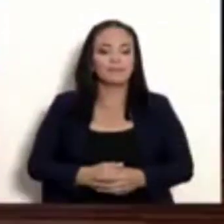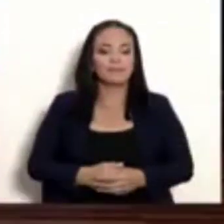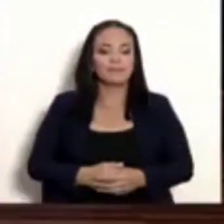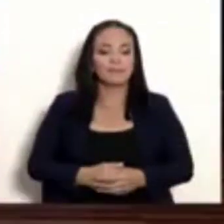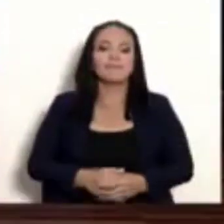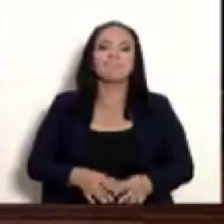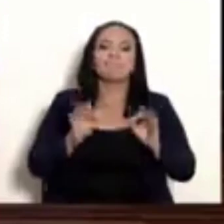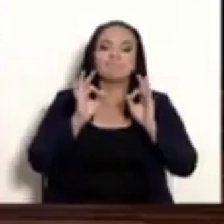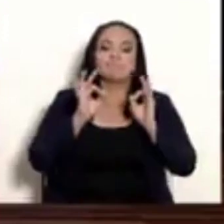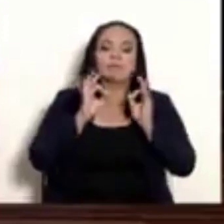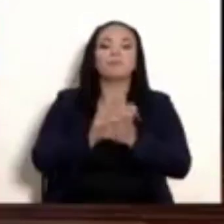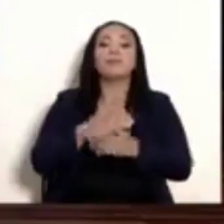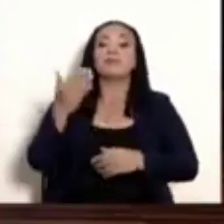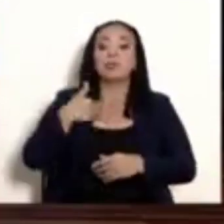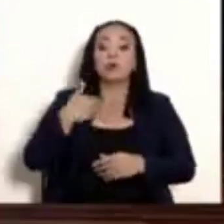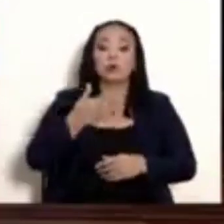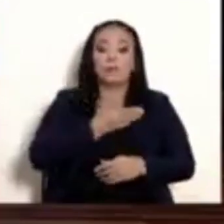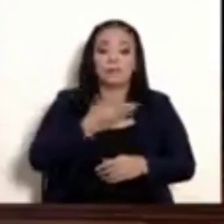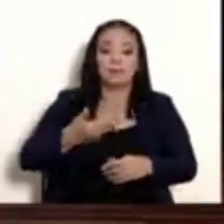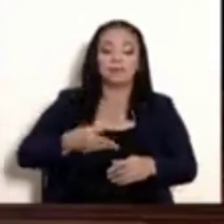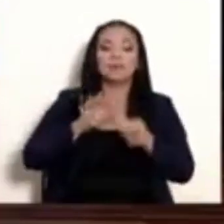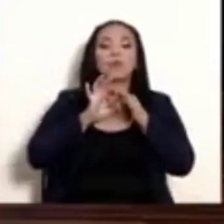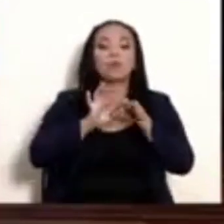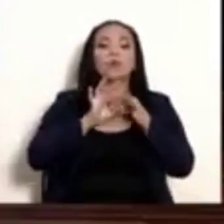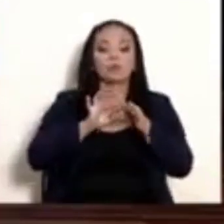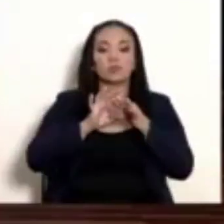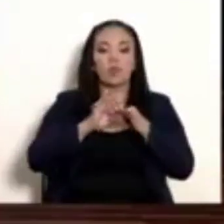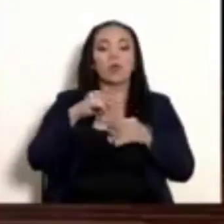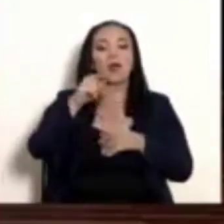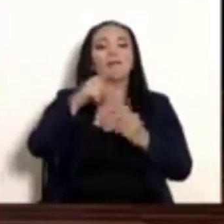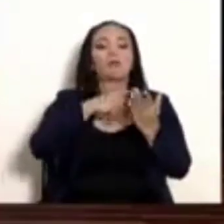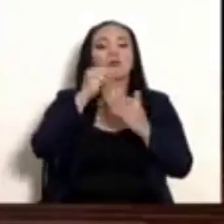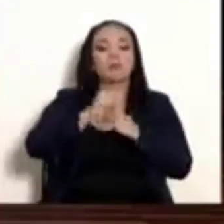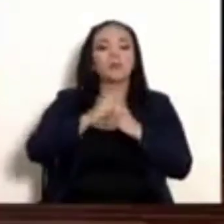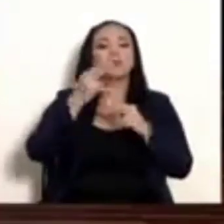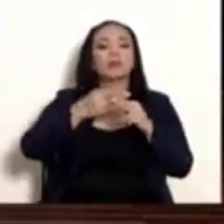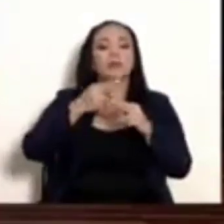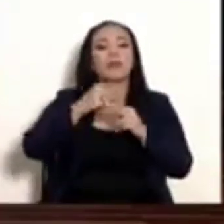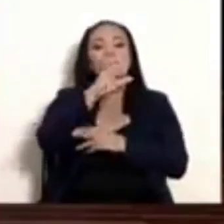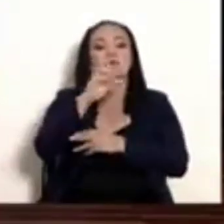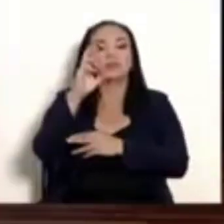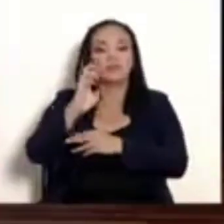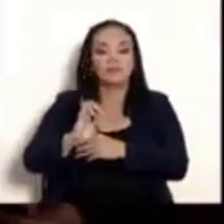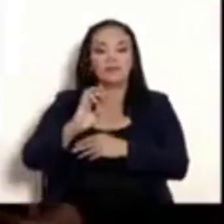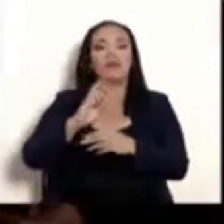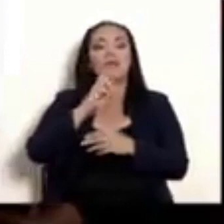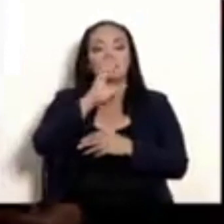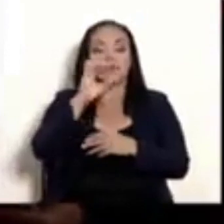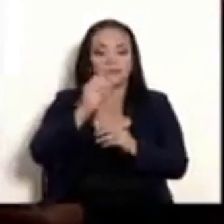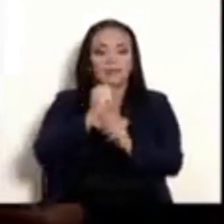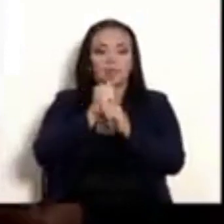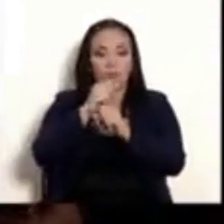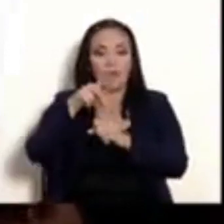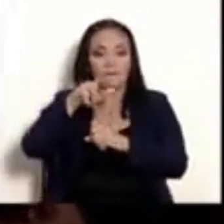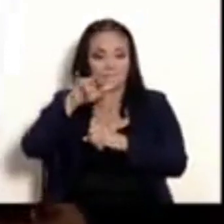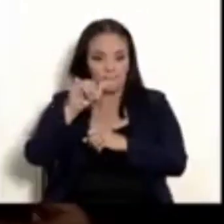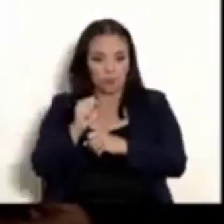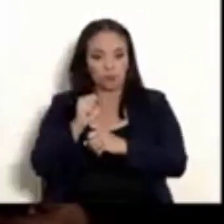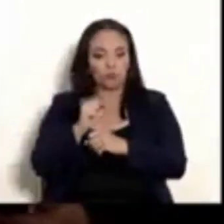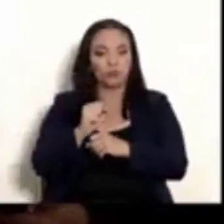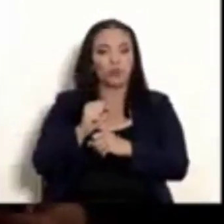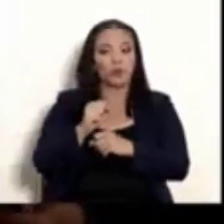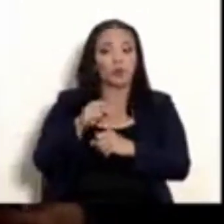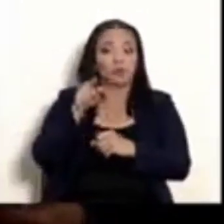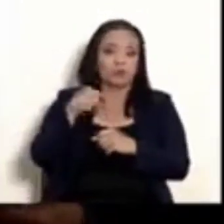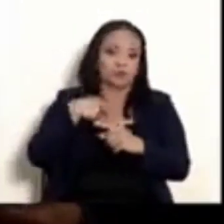Señor presidente, con respecto a la Operación Costa Rica Segura Plus, me complace informar que atendiendo su